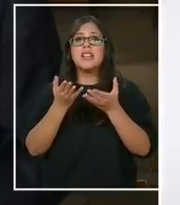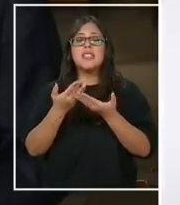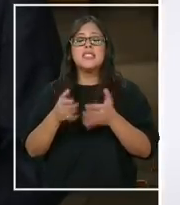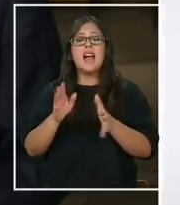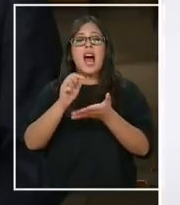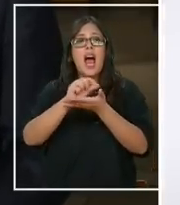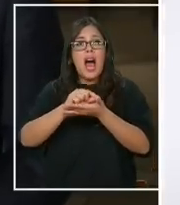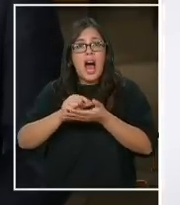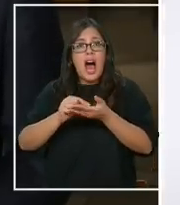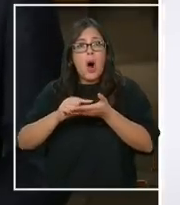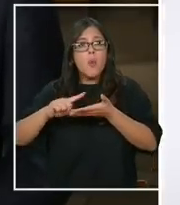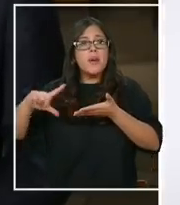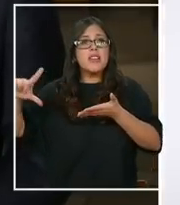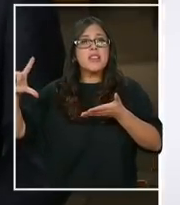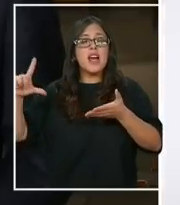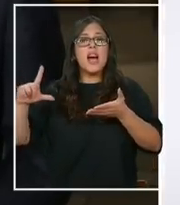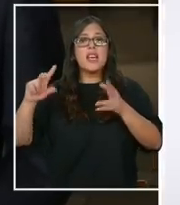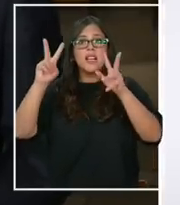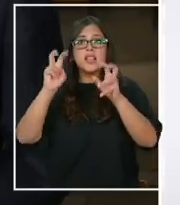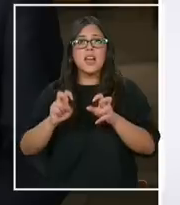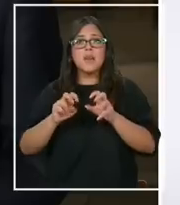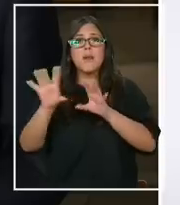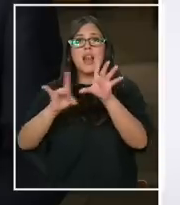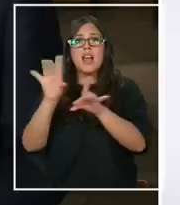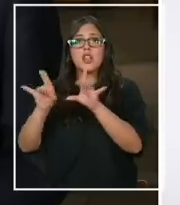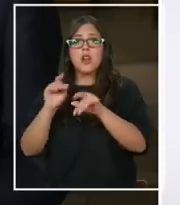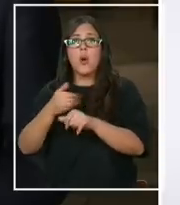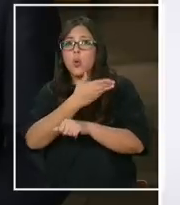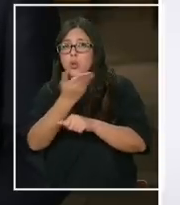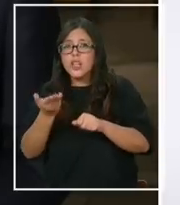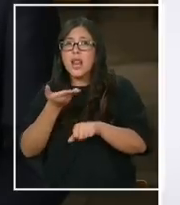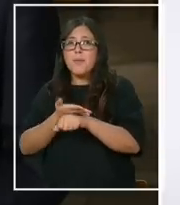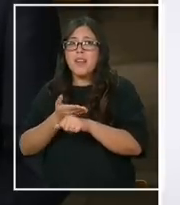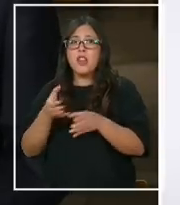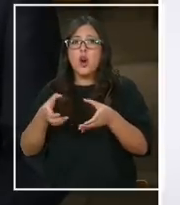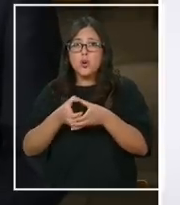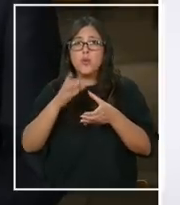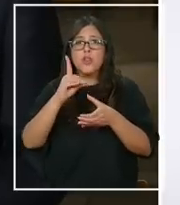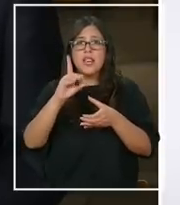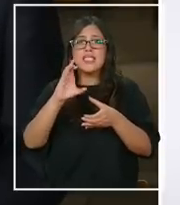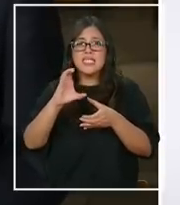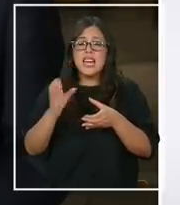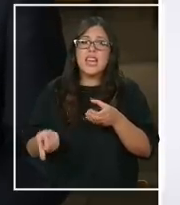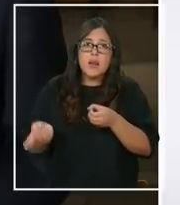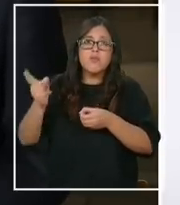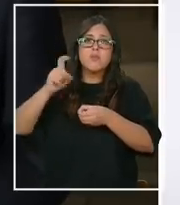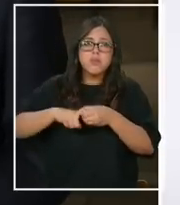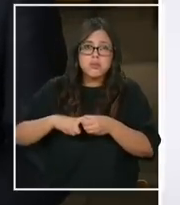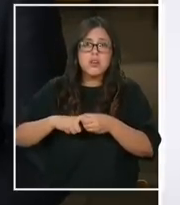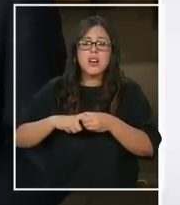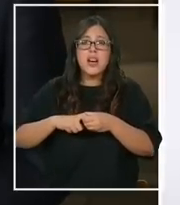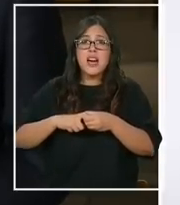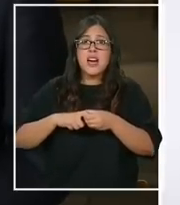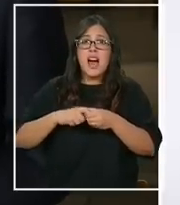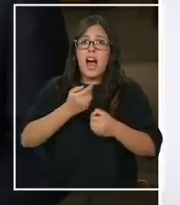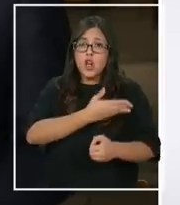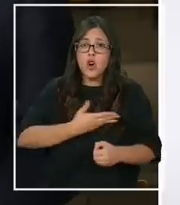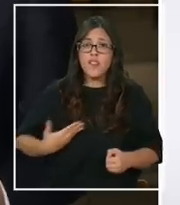pedido oficialmente a la democracia cristiana que se integre al gobierno? ¿O no le han pedido pololeo oficialmente?